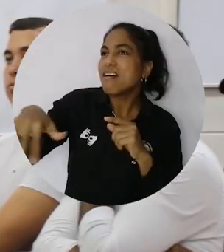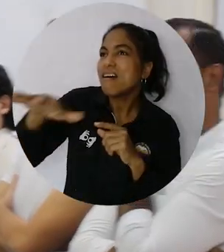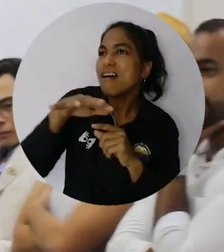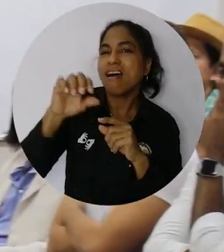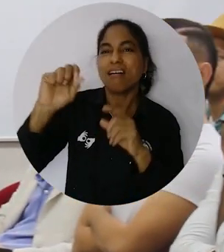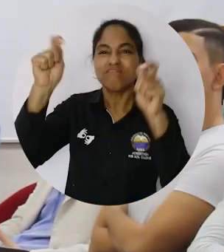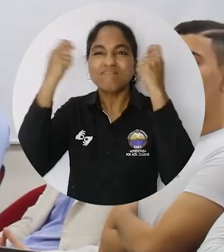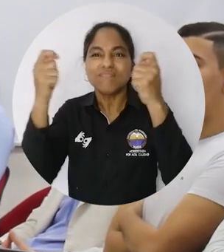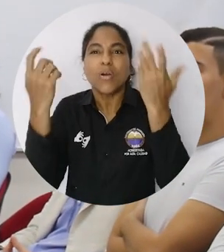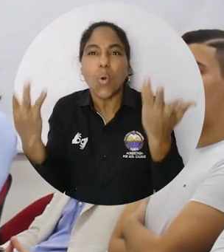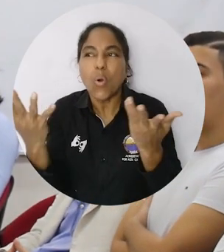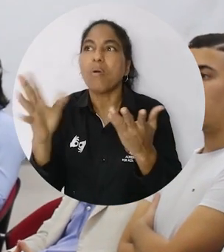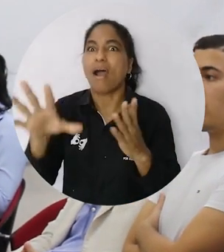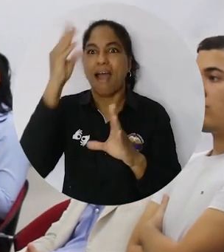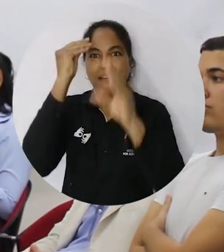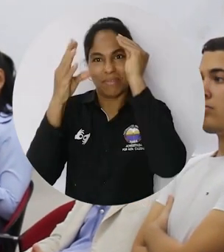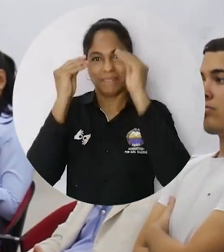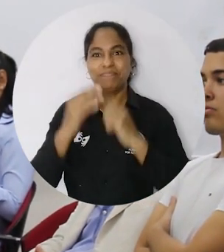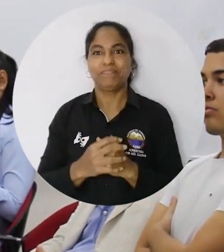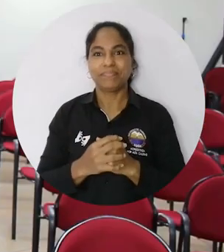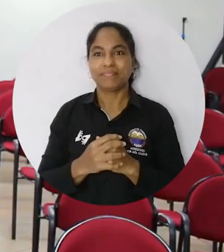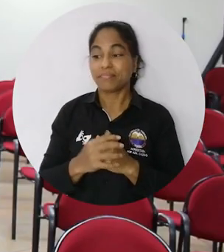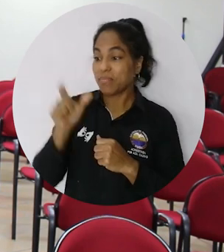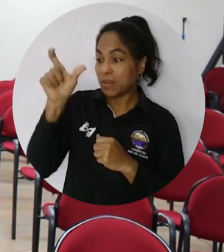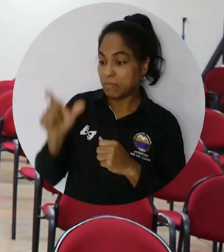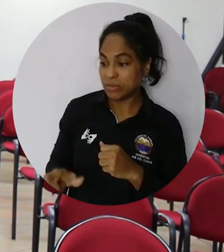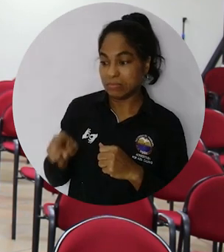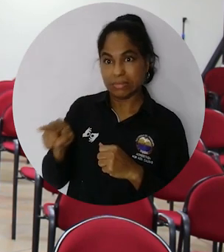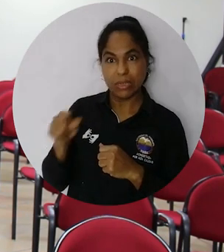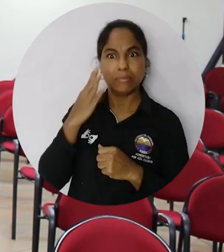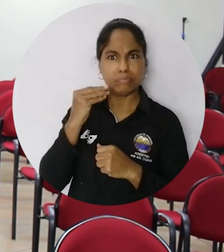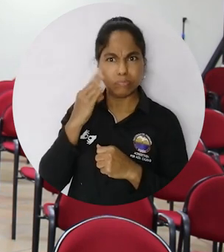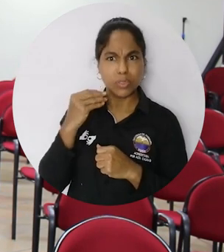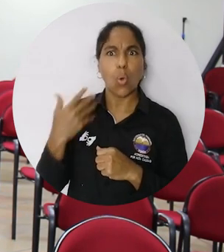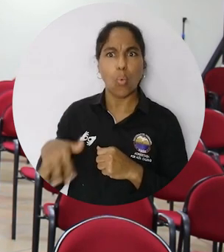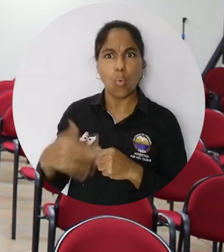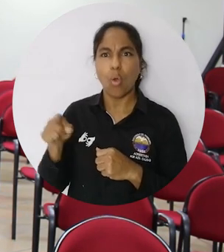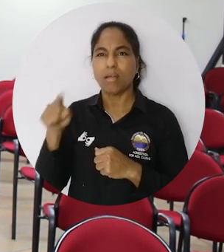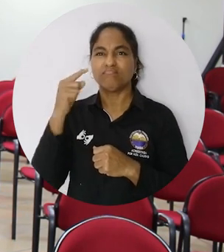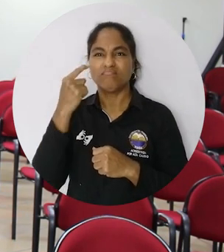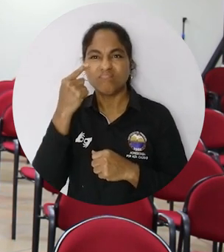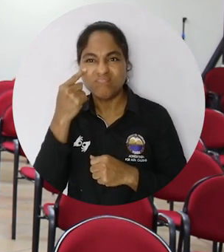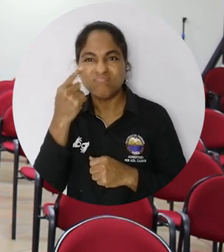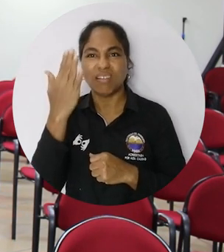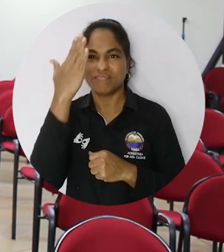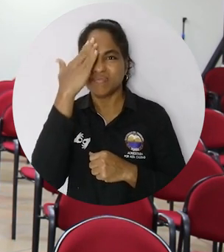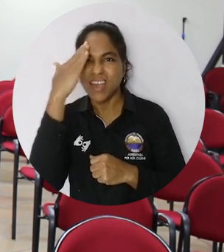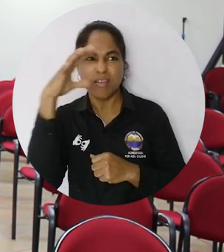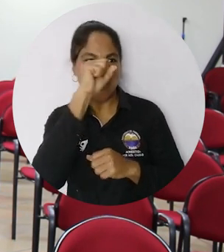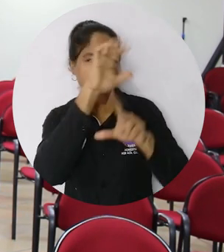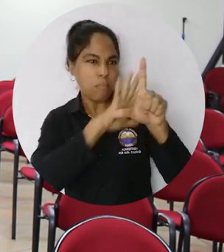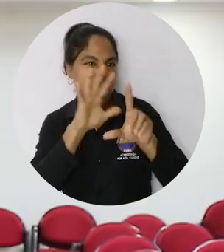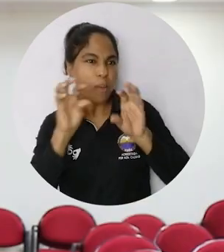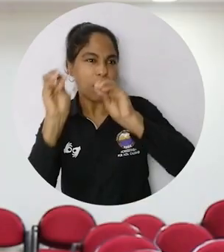cómo se vive esta profesión en el día a día. Traer a personajes que tienen experiencias vívidas, aparte de esto, y que actualmente